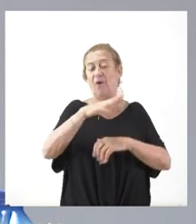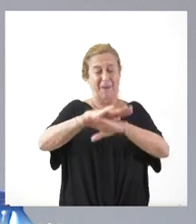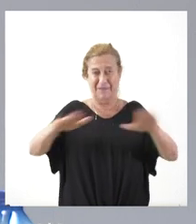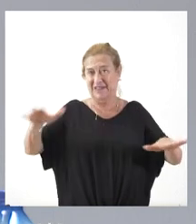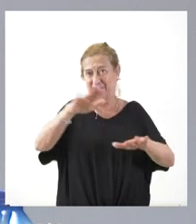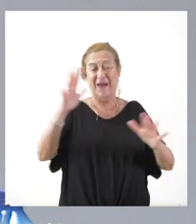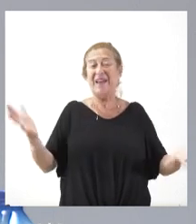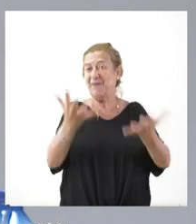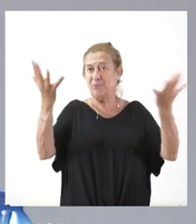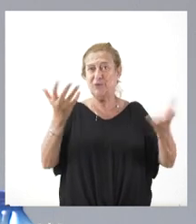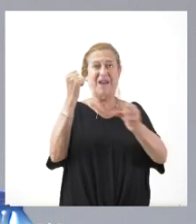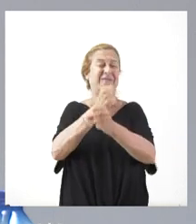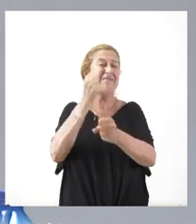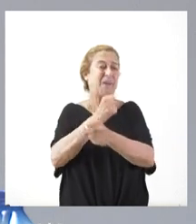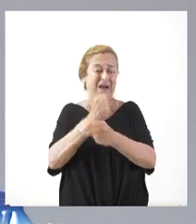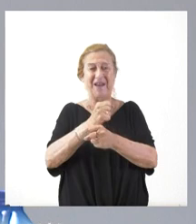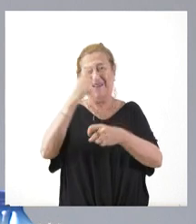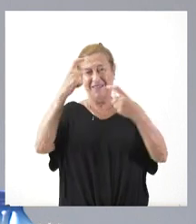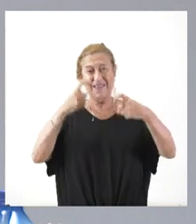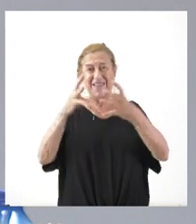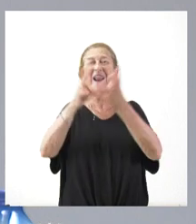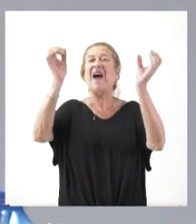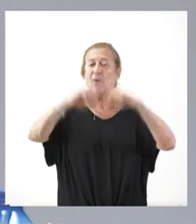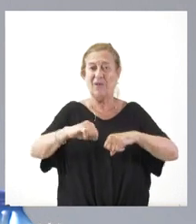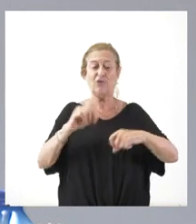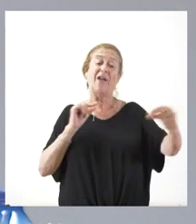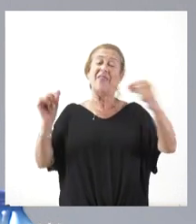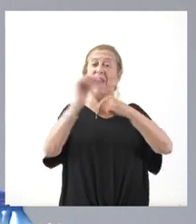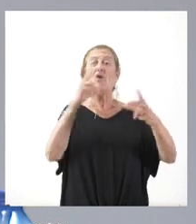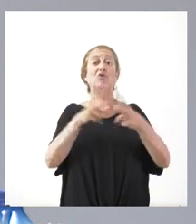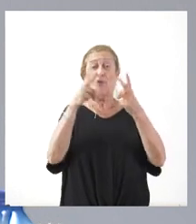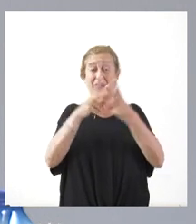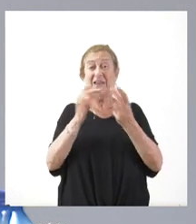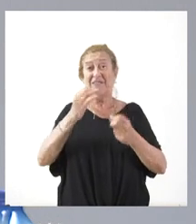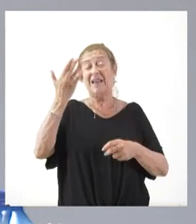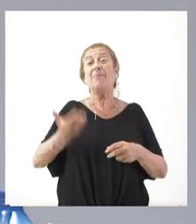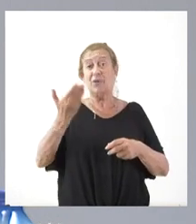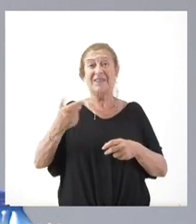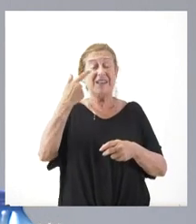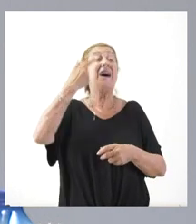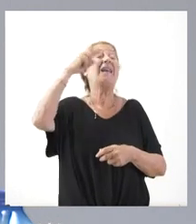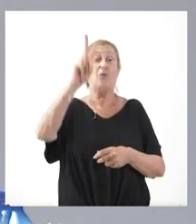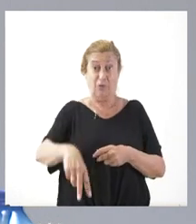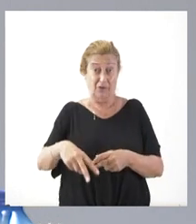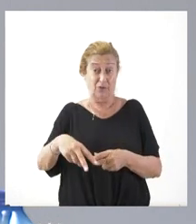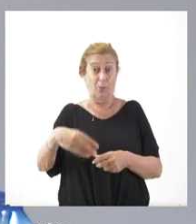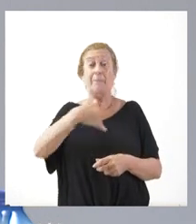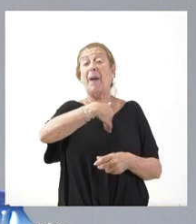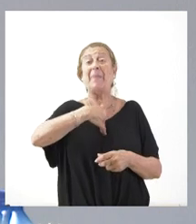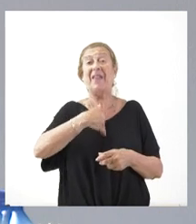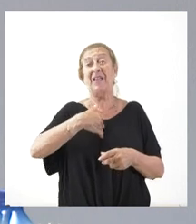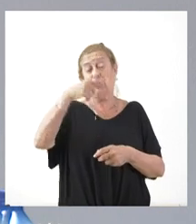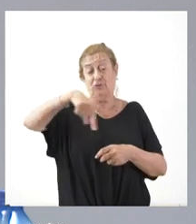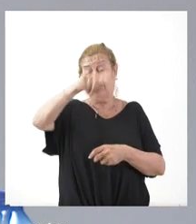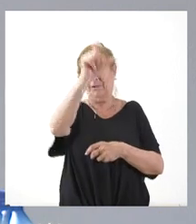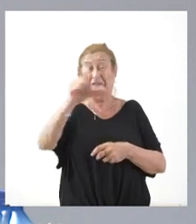impulsar, trabajar, intentar llegar a acuerdos en el diálogo social, que tan importantes son, reconociendo el papel de los representantes del diálogo